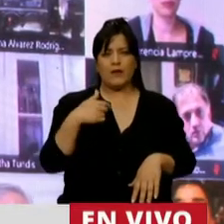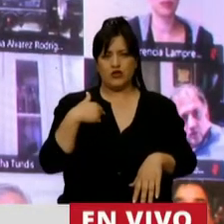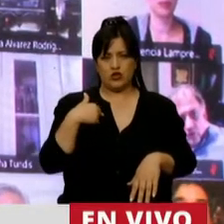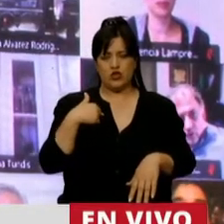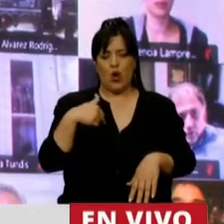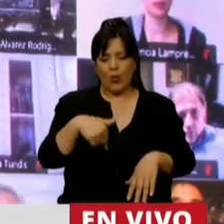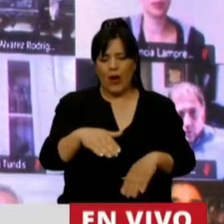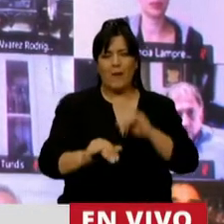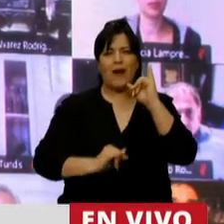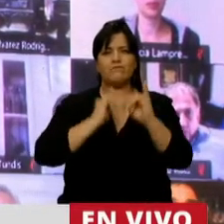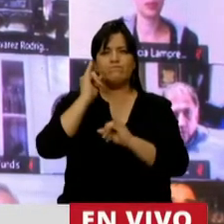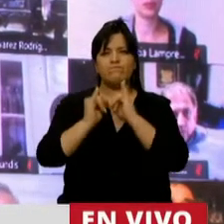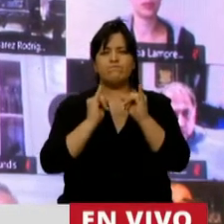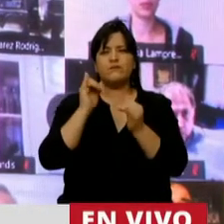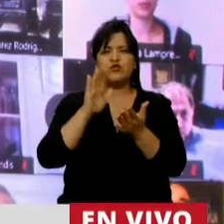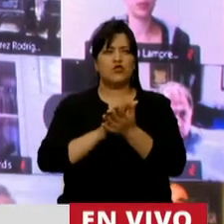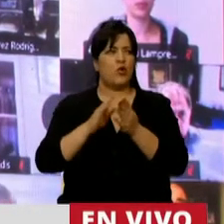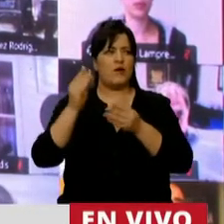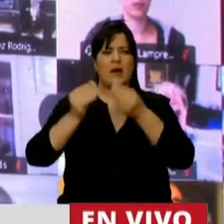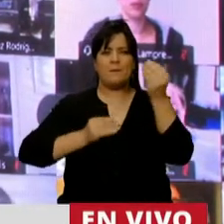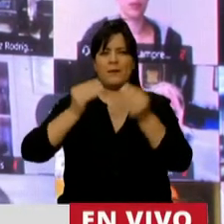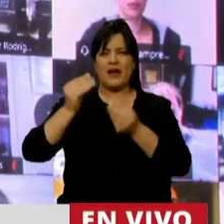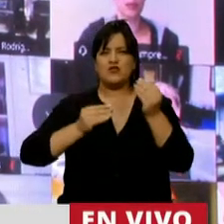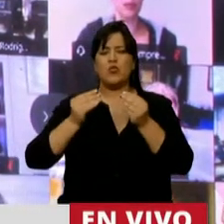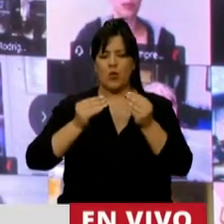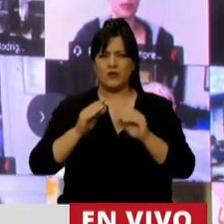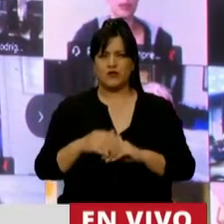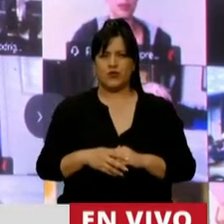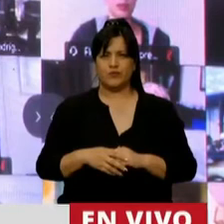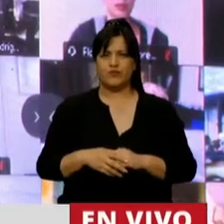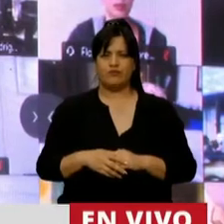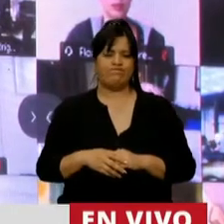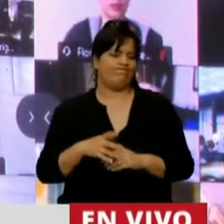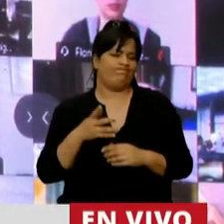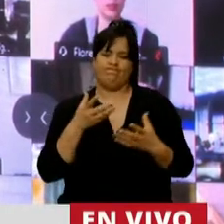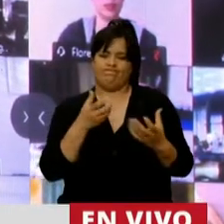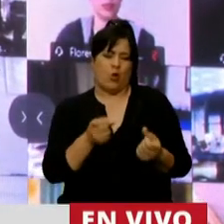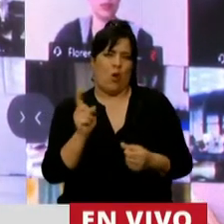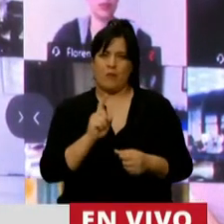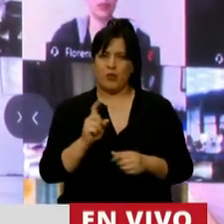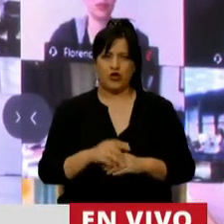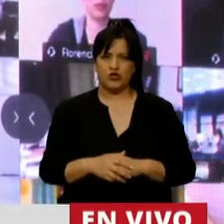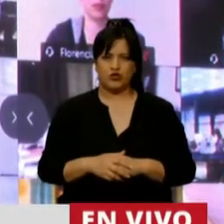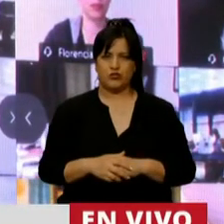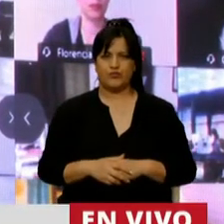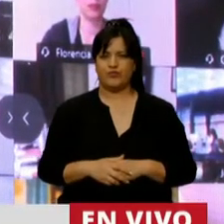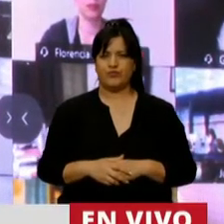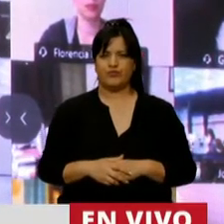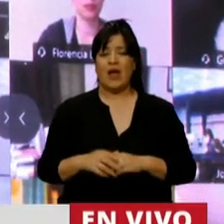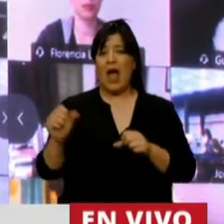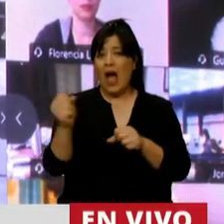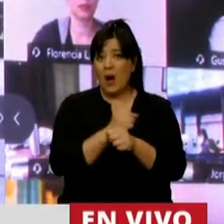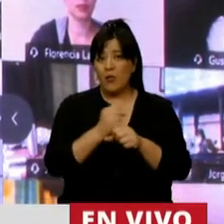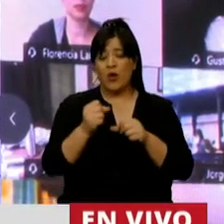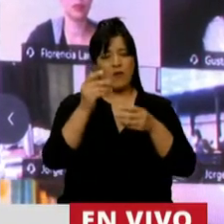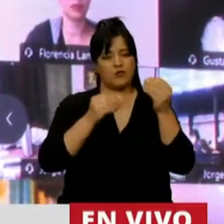referir al presupuesto y no voy a acompañar la aprobación del